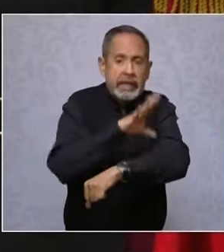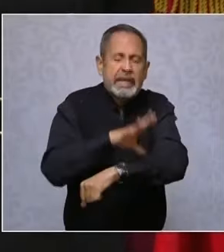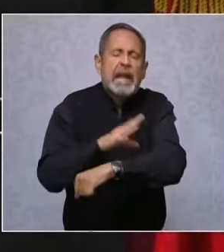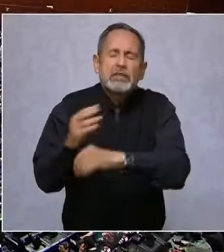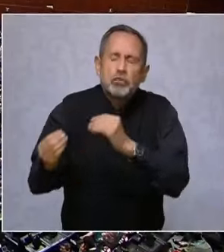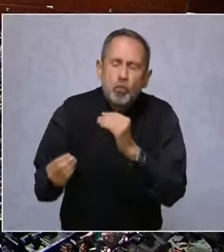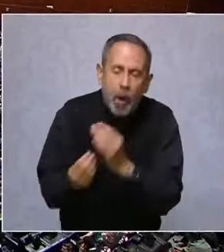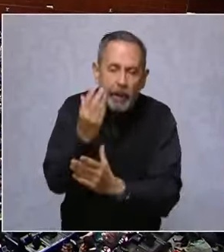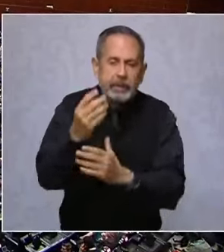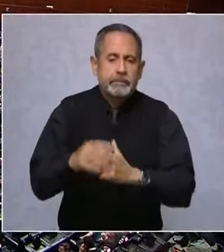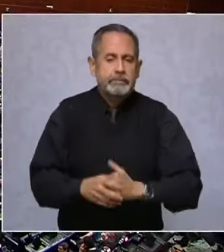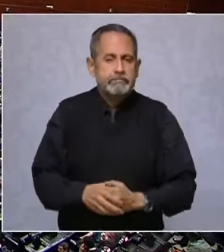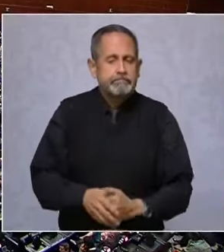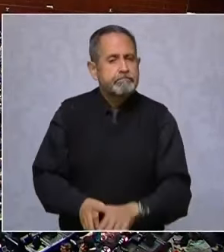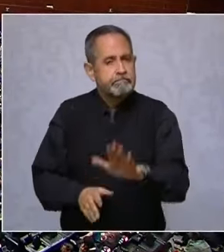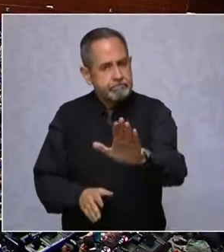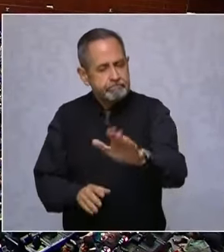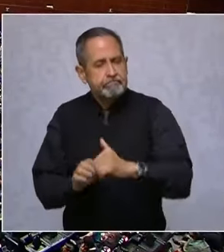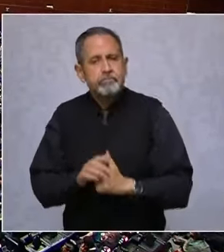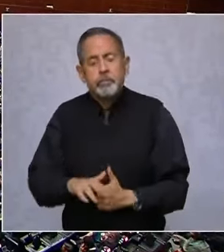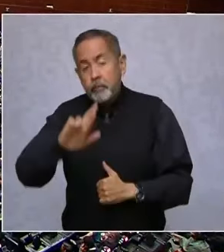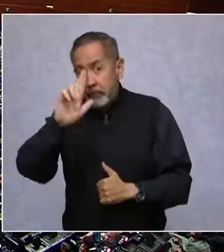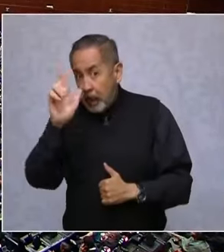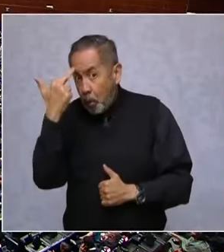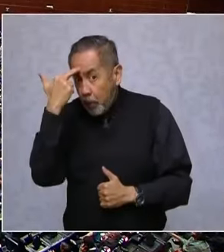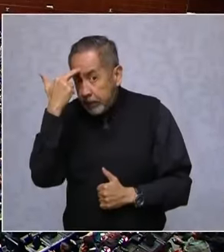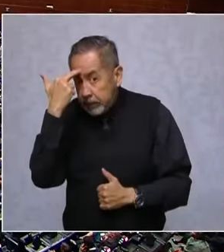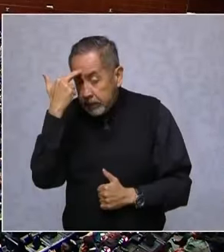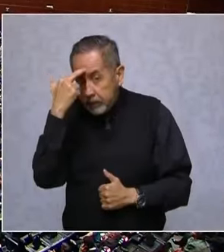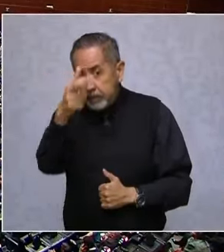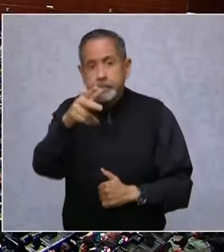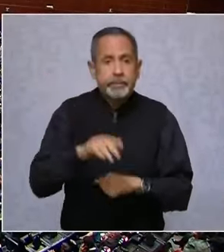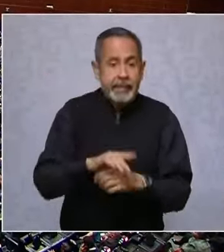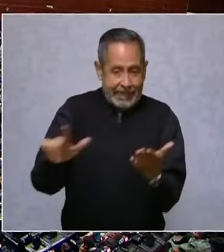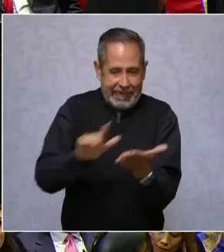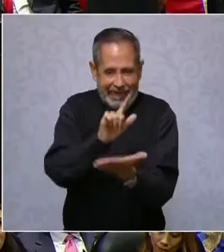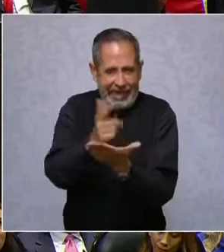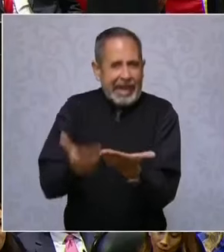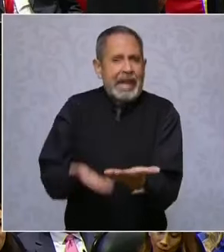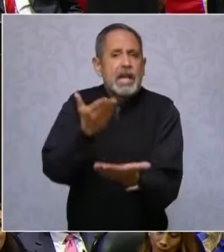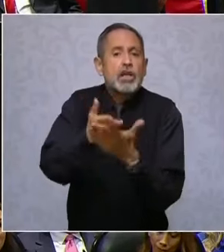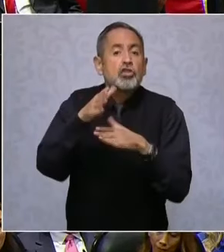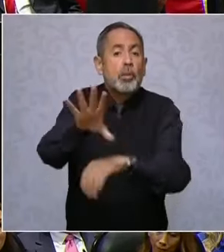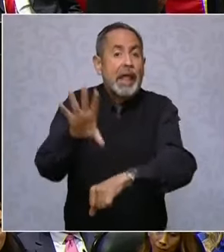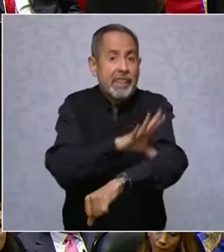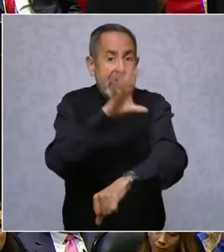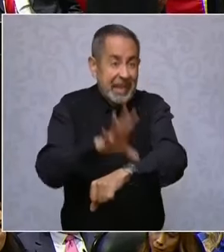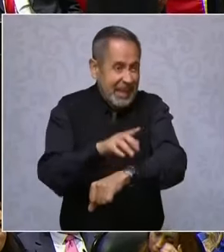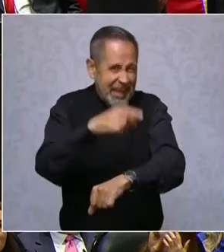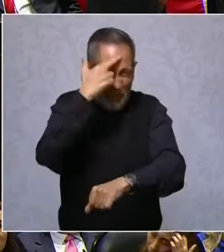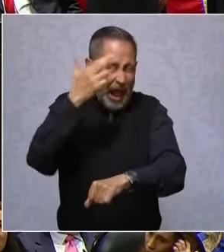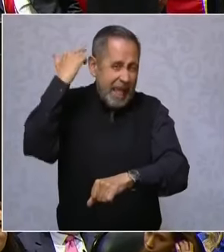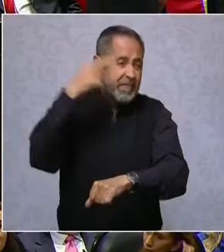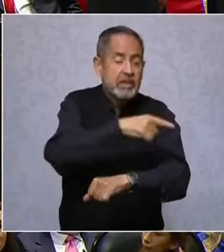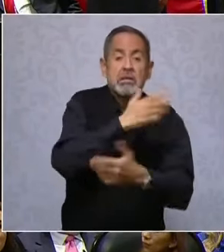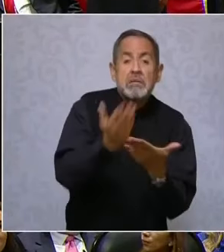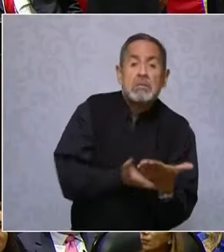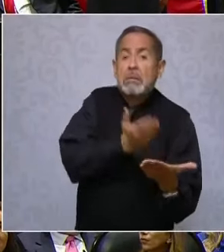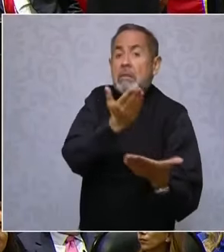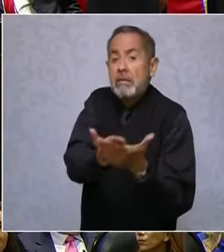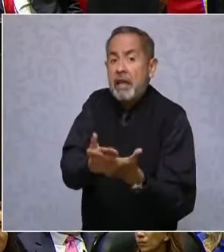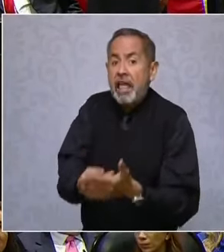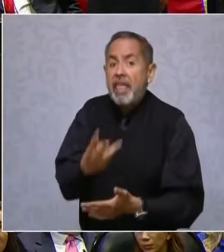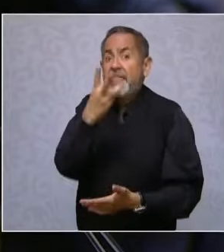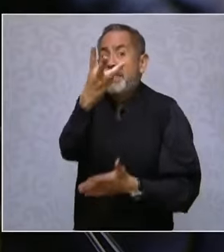Recuerden que la reforma energética proponía una producción de tres millones